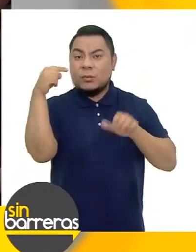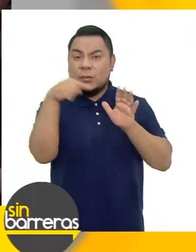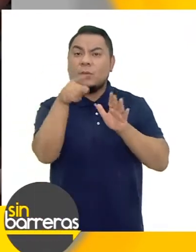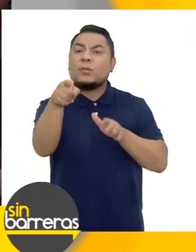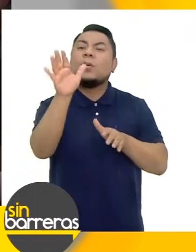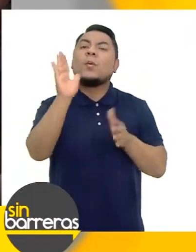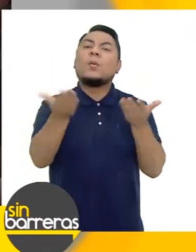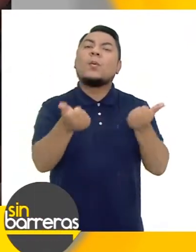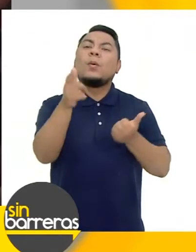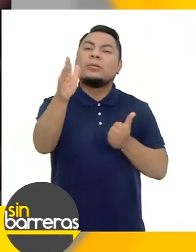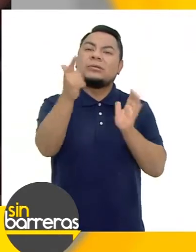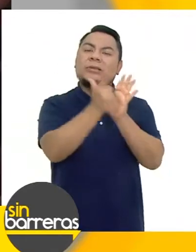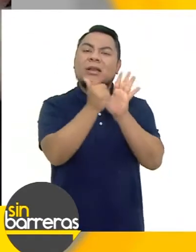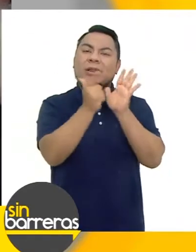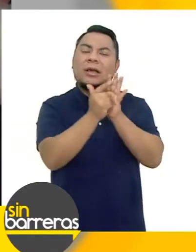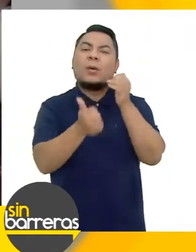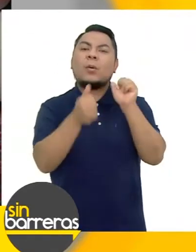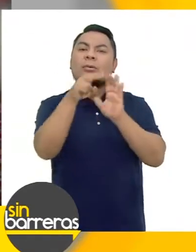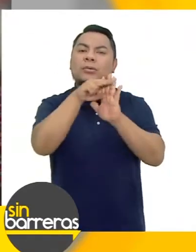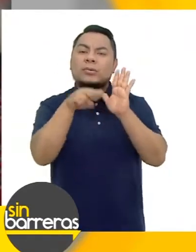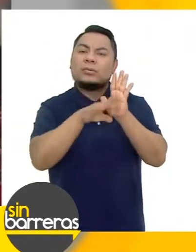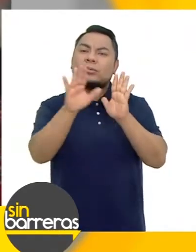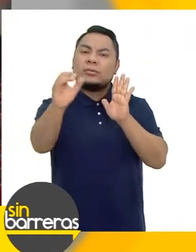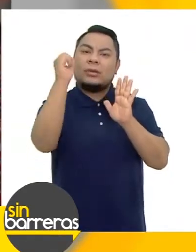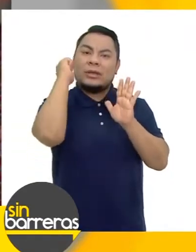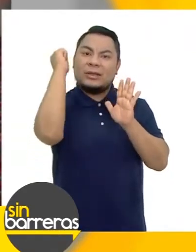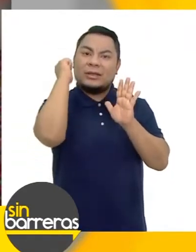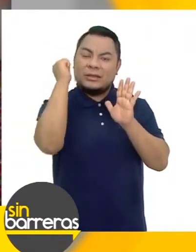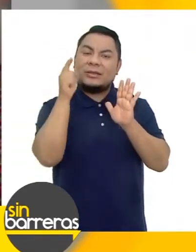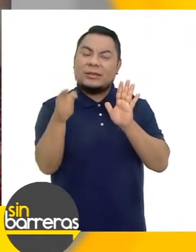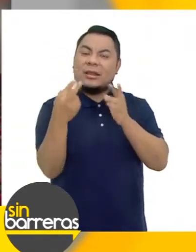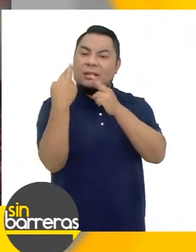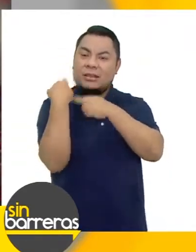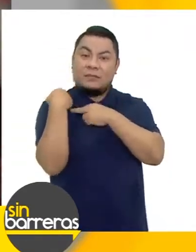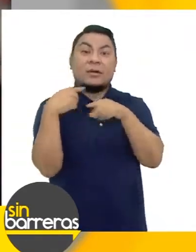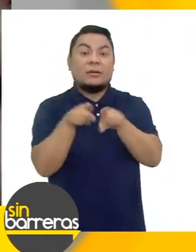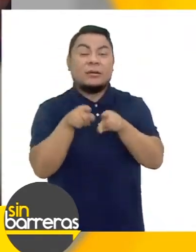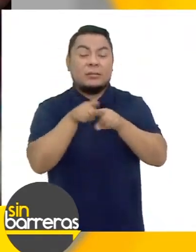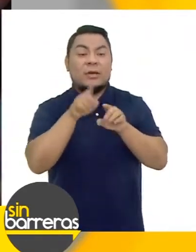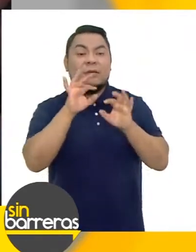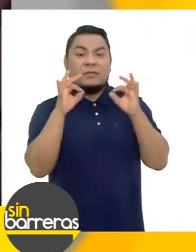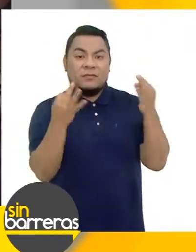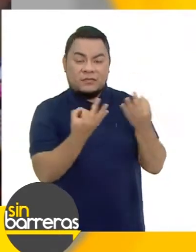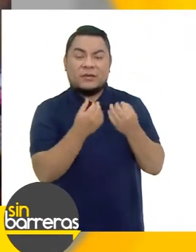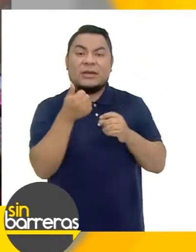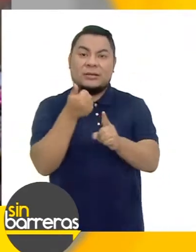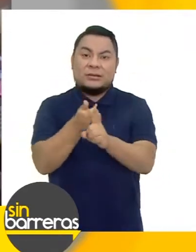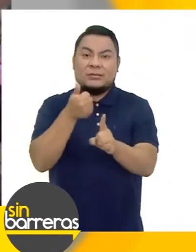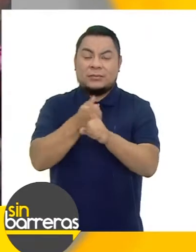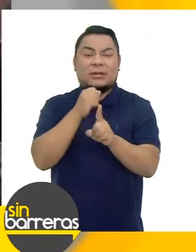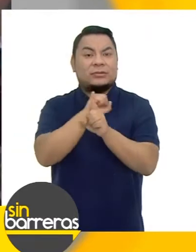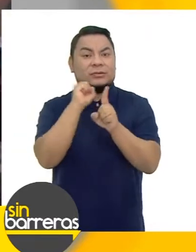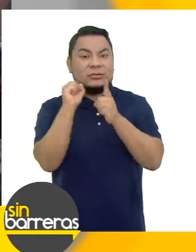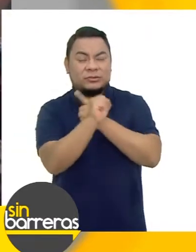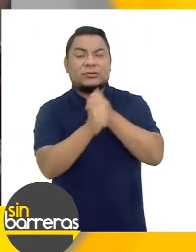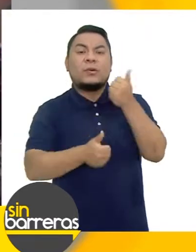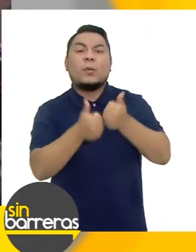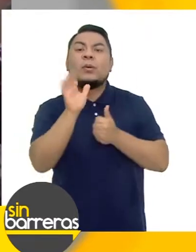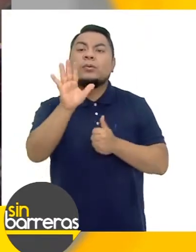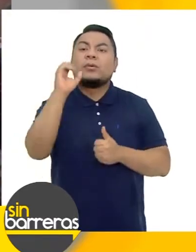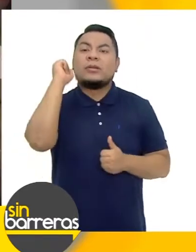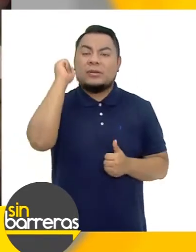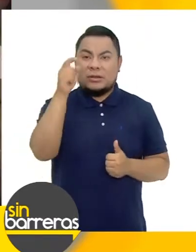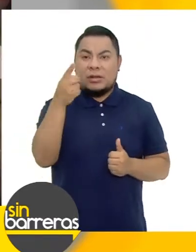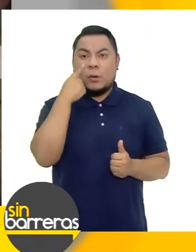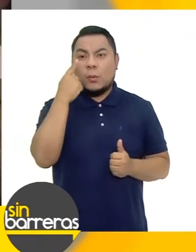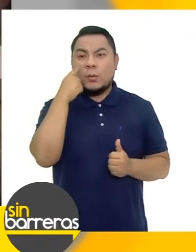que conozcan Cuáles son las leyes Sobre todo Cuáles son sus deberes También con la familia Con ellos mismos Con la sociedad Y cuáles son